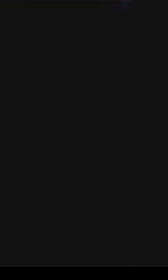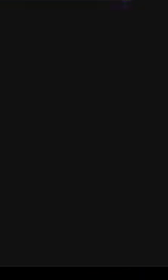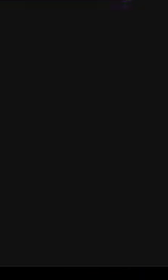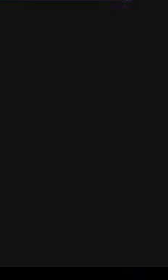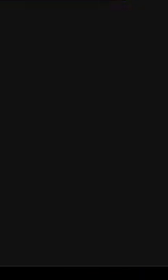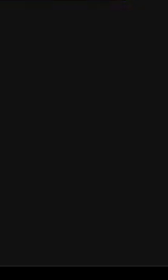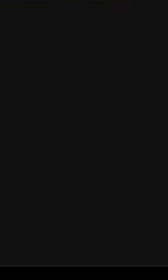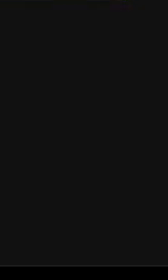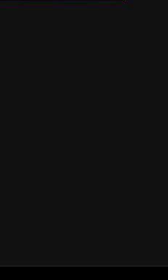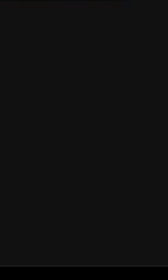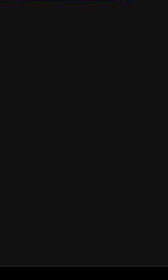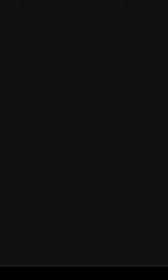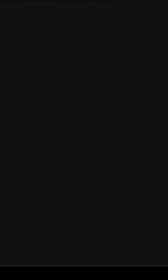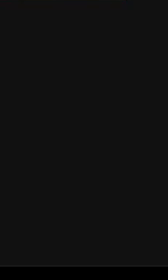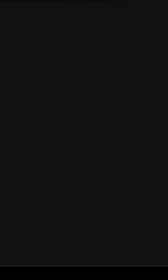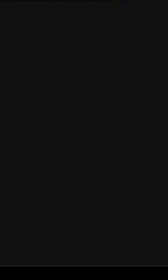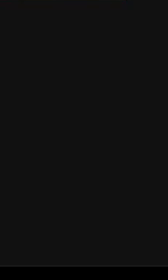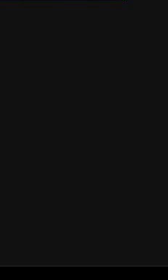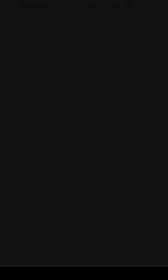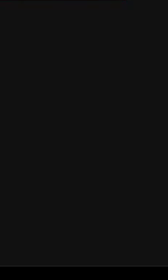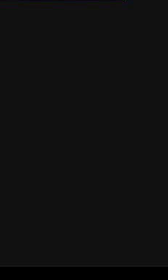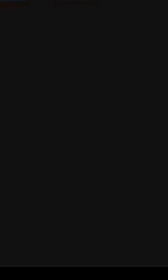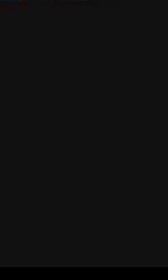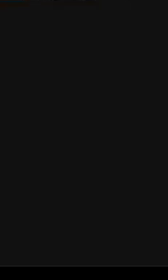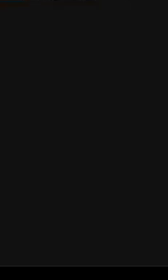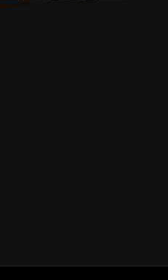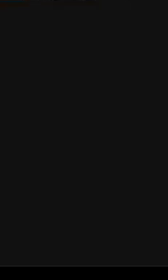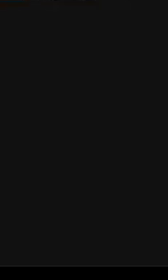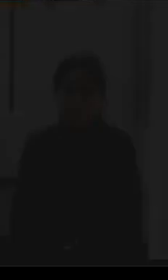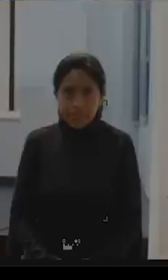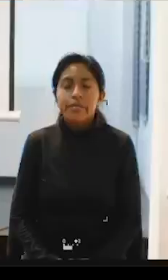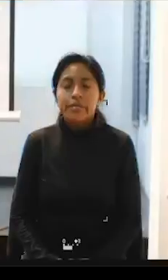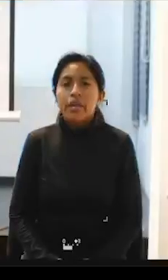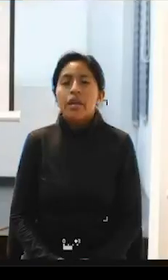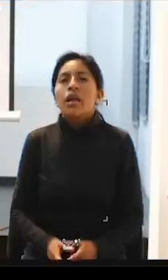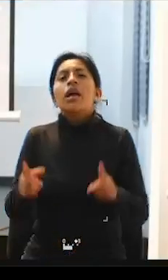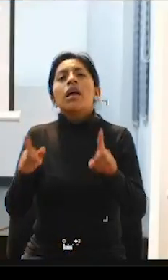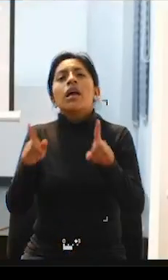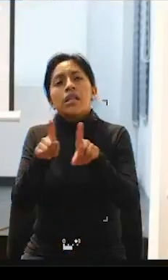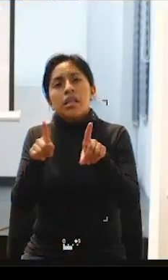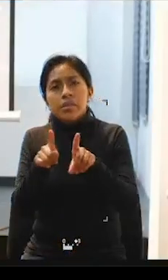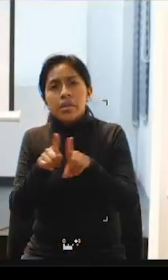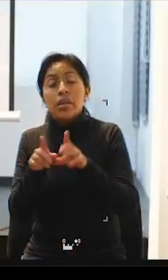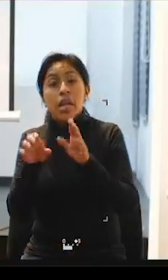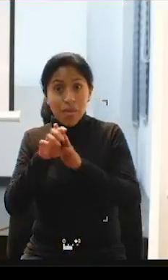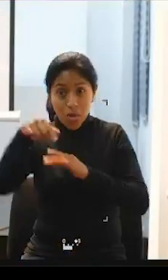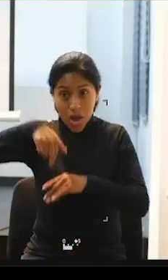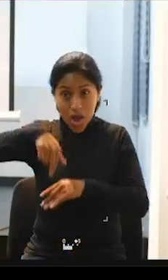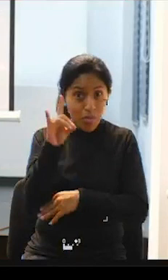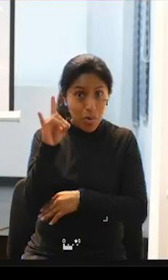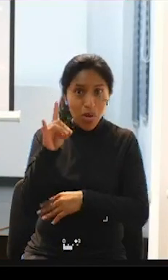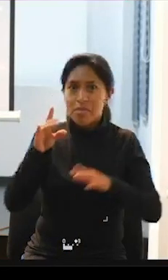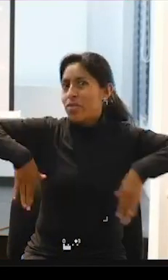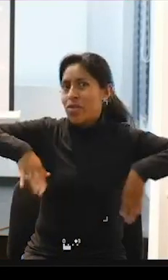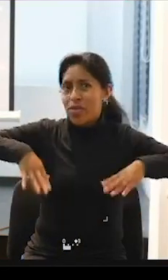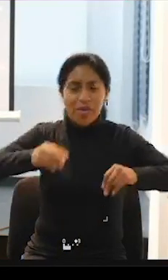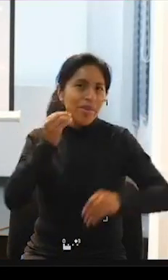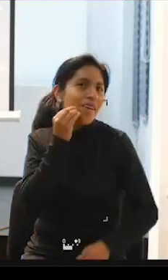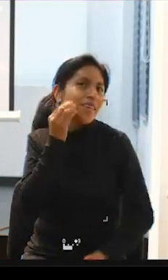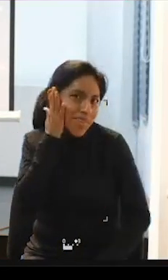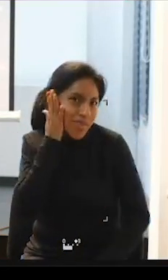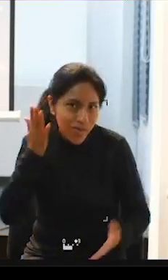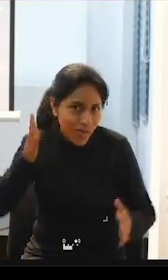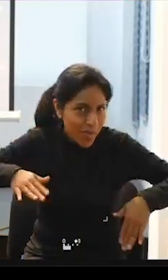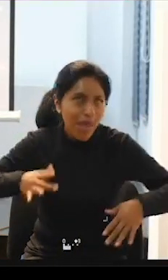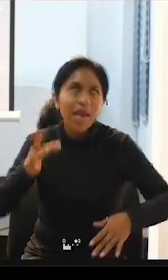también decir a toda la población de las entidades públicas y privadas si están pensando hacer centros de rehabilitación por favor no lo